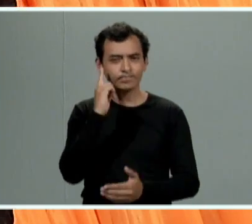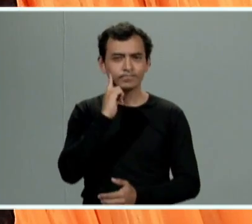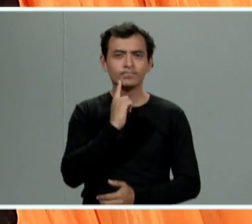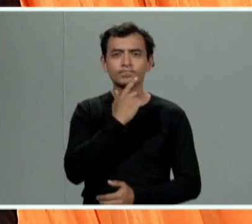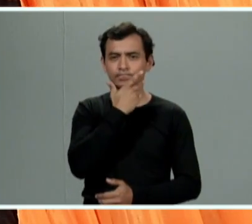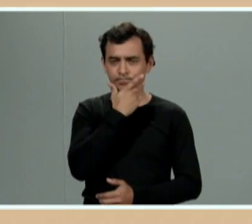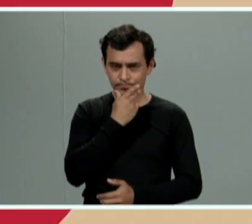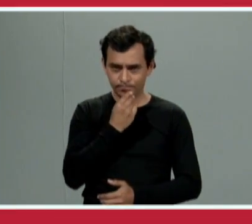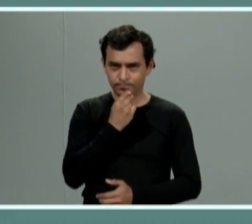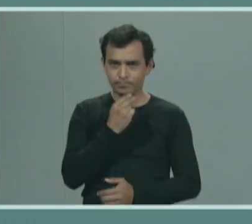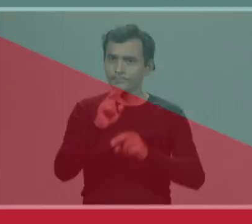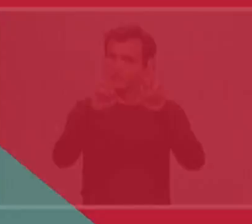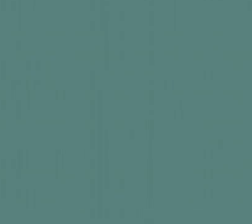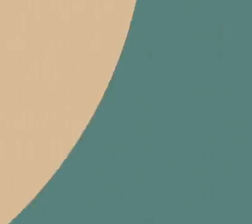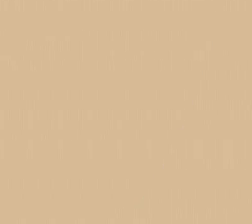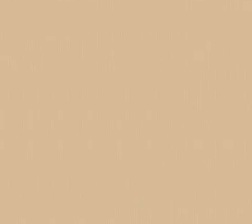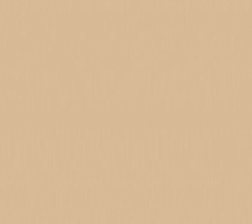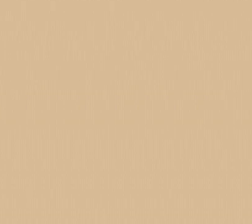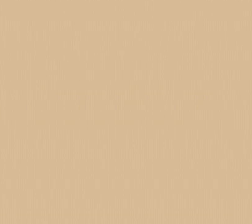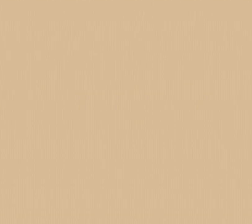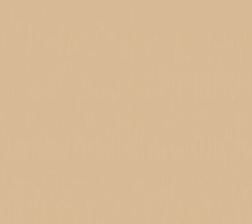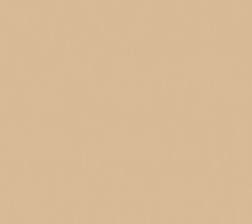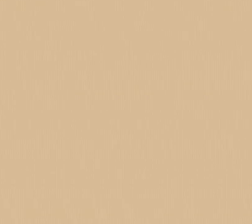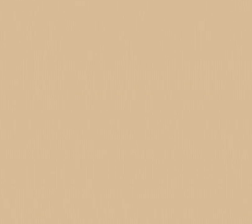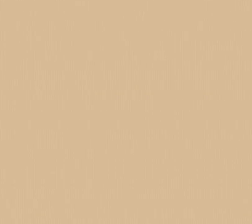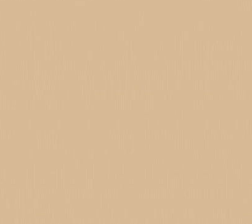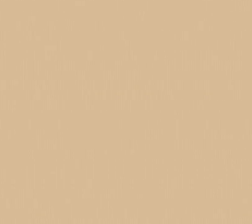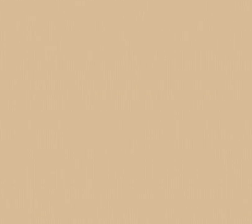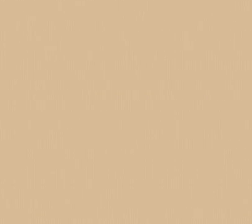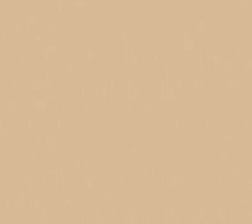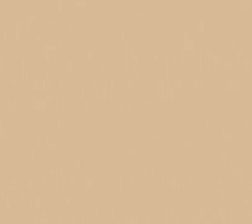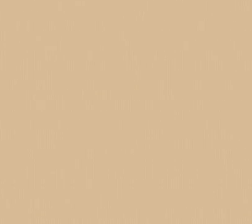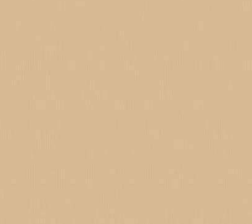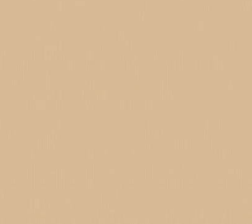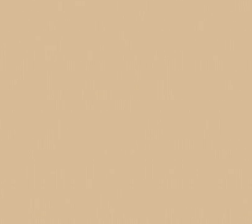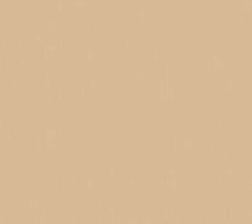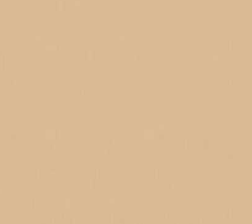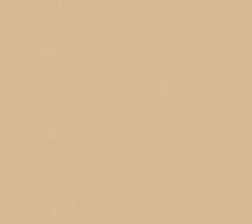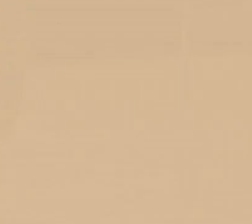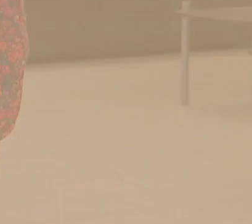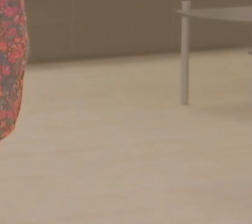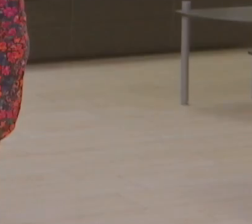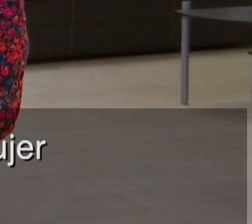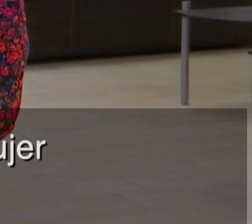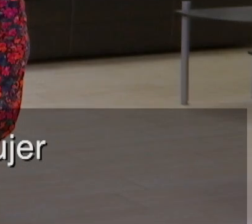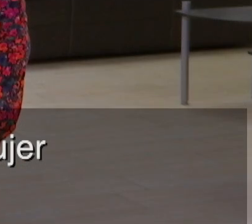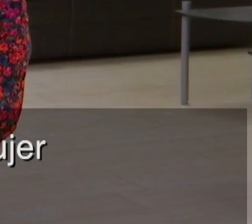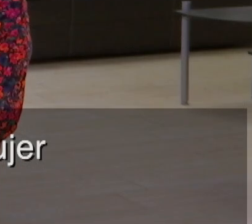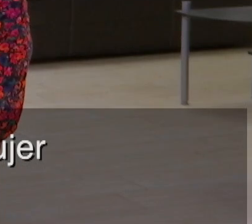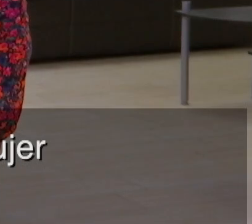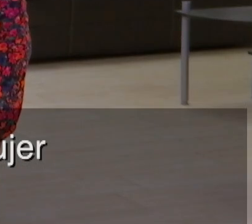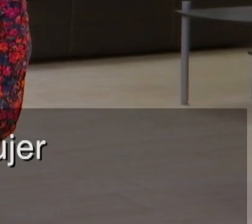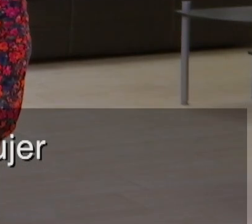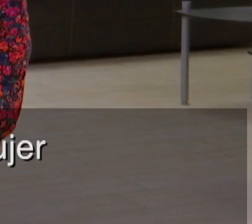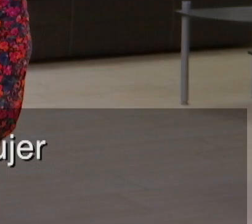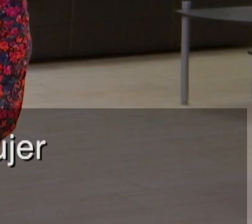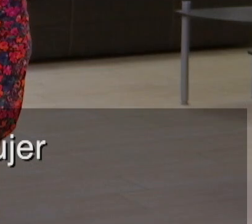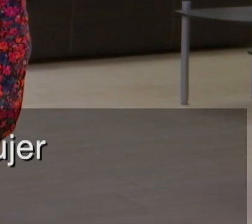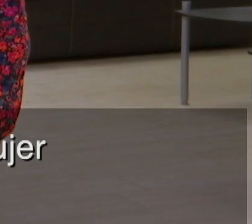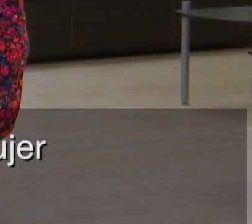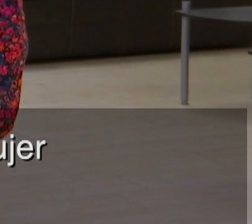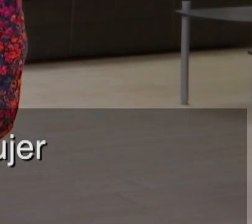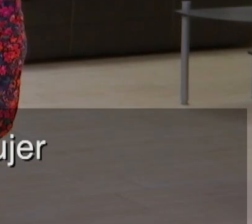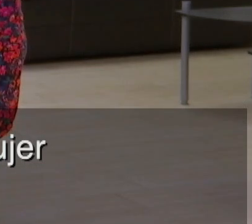debe entenderse por